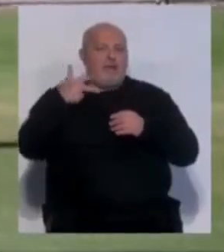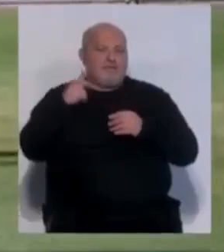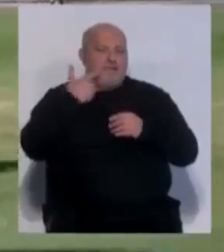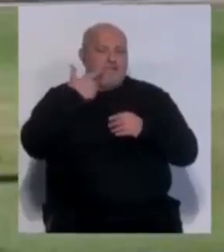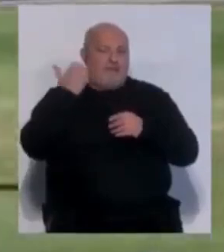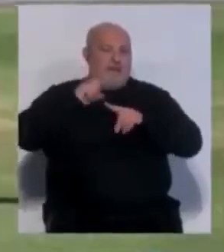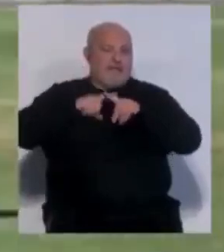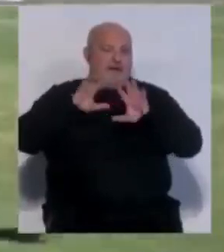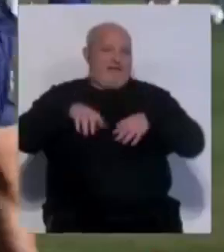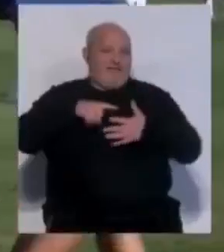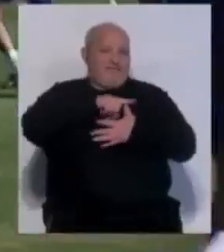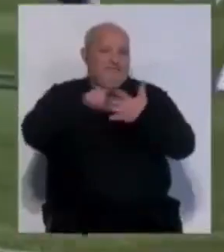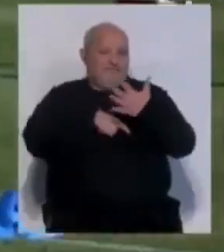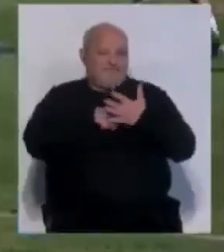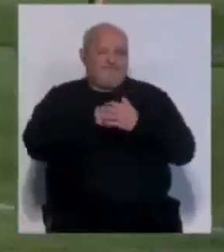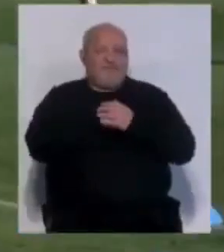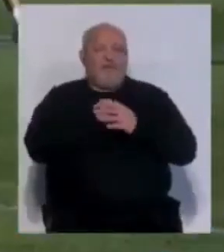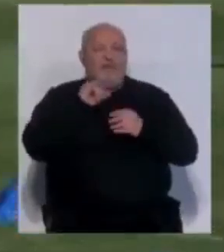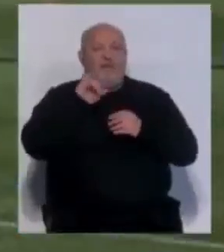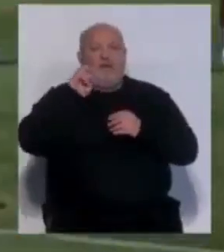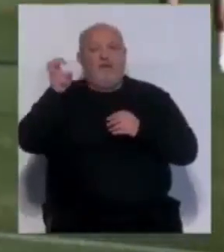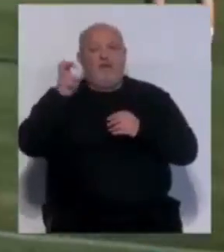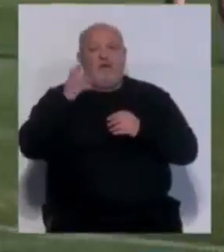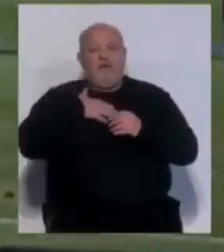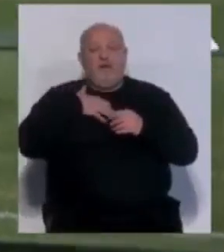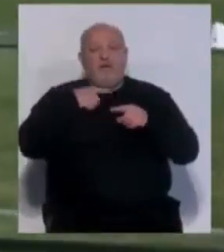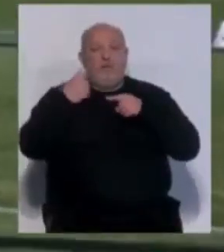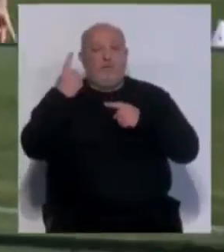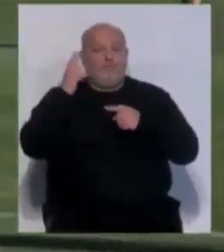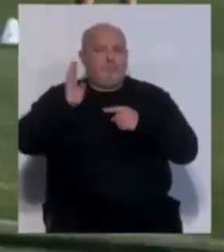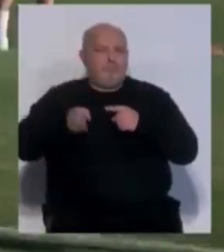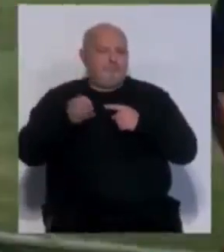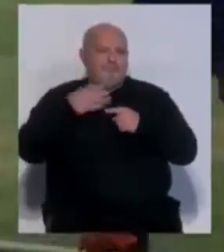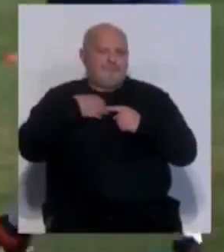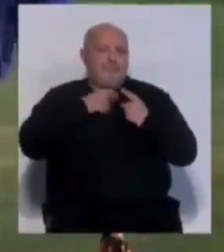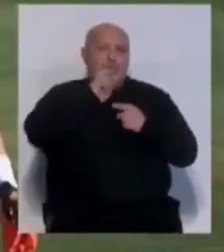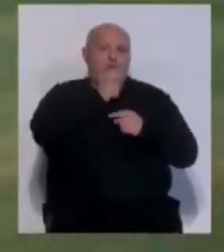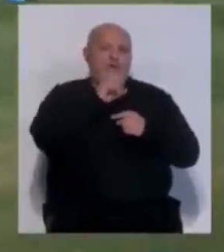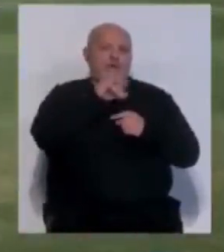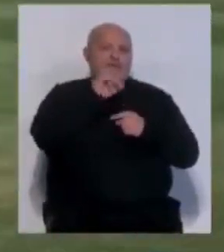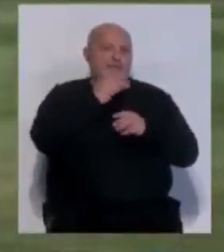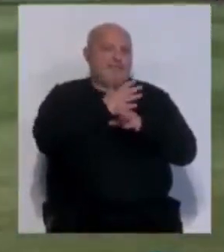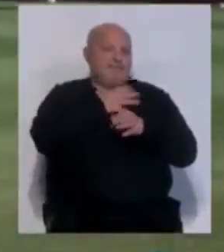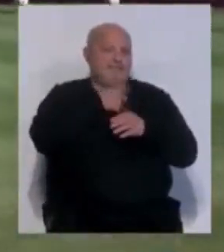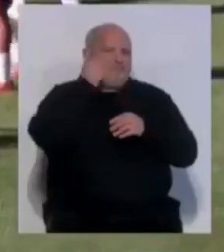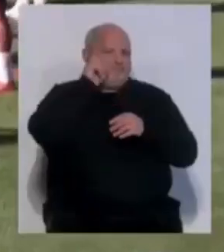Espino. Íñigo Pérez no podrá contar con el sancionado Pep Chavarría y mantiene la duda de Isi Palazón.